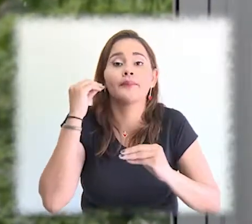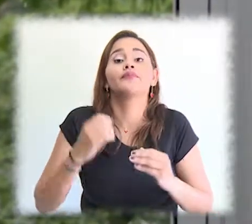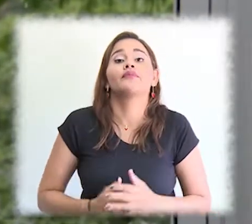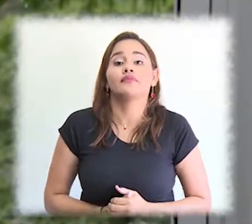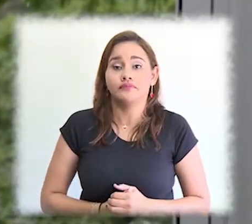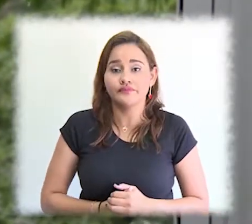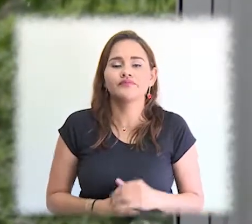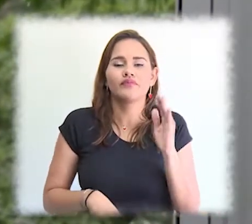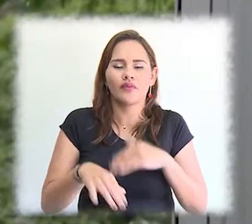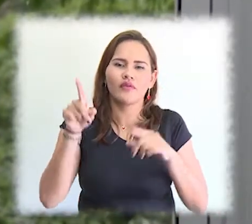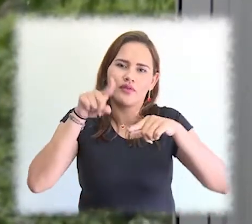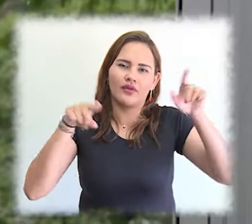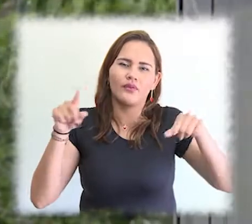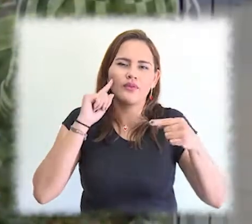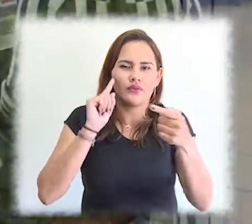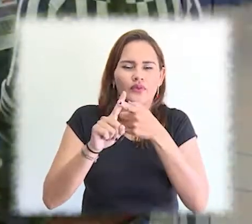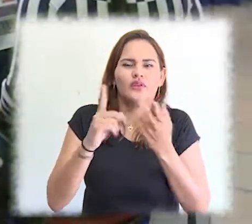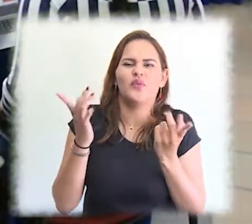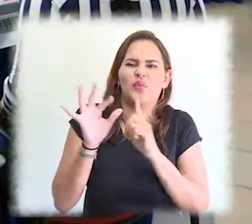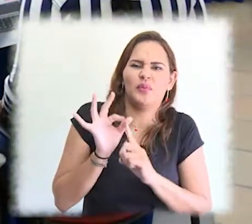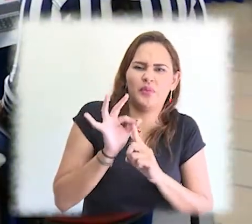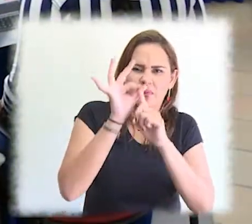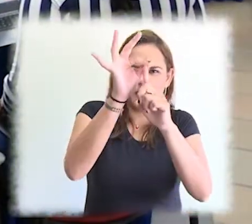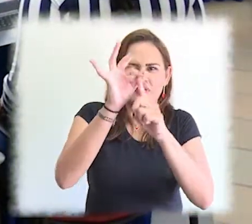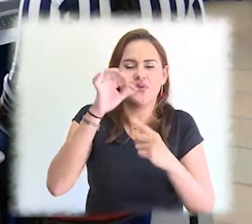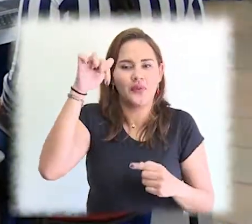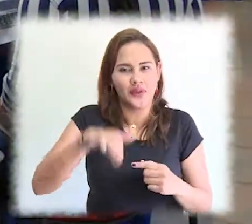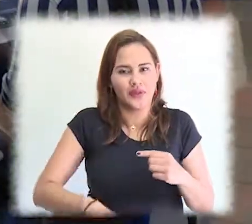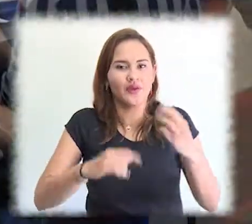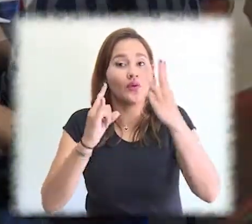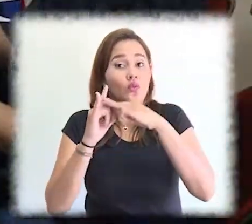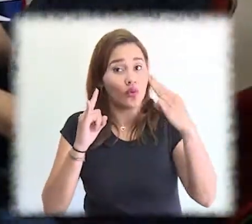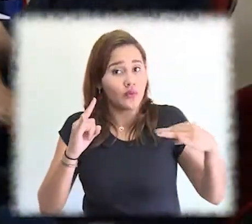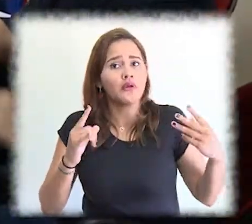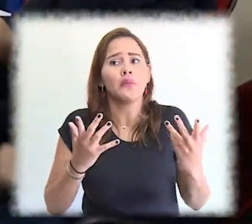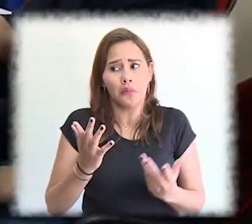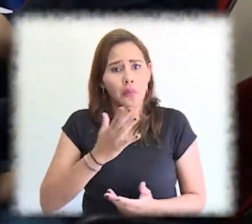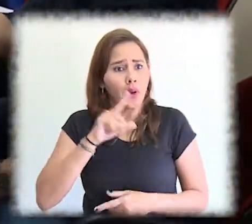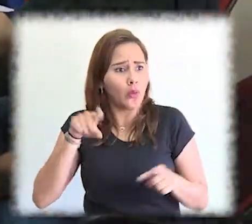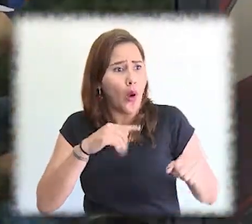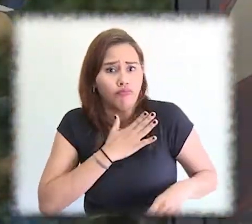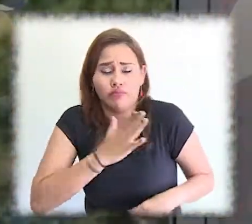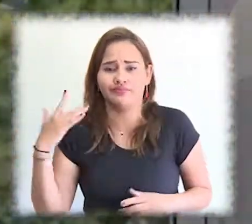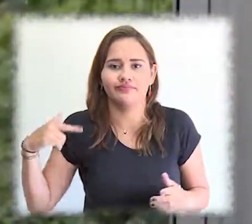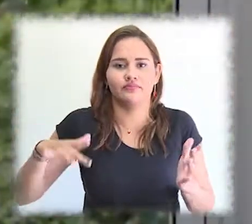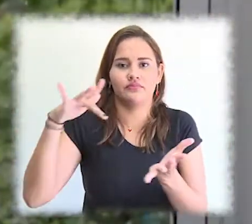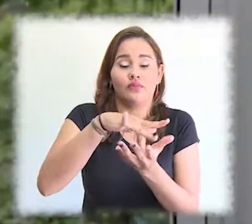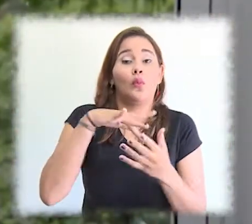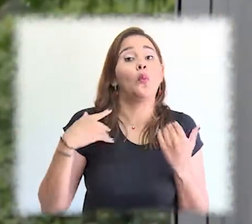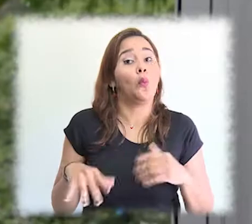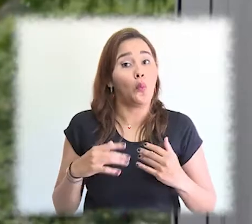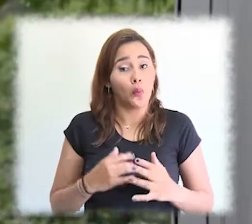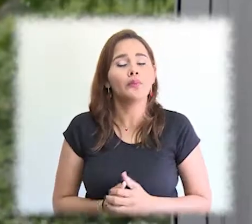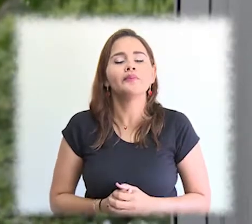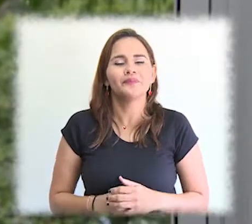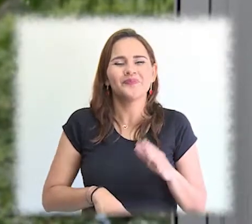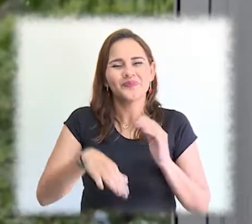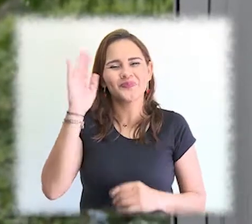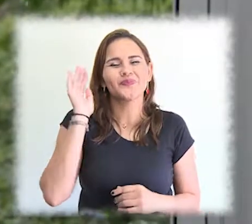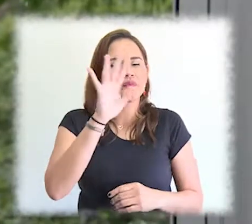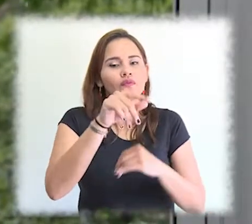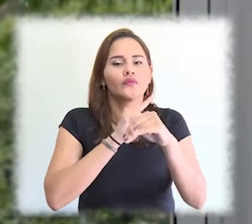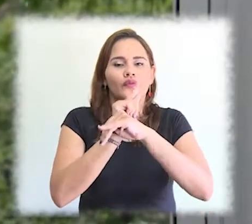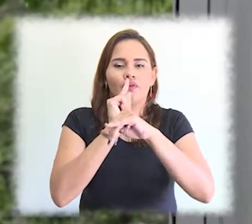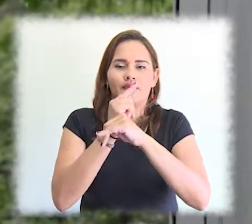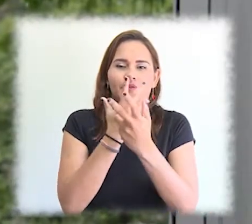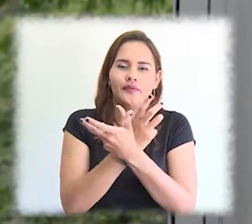empresas prestigiosas. Entonces, un plus que tienen nuestros profesionales al momento de hacer una especialización, una maestría en esta casa de estudios,